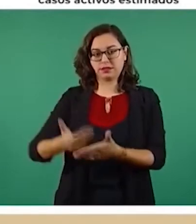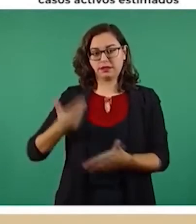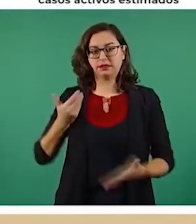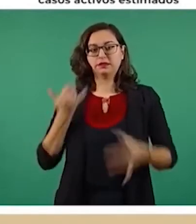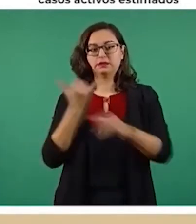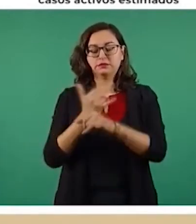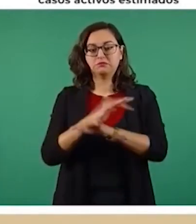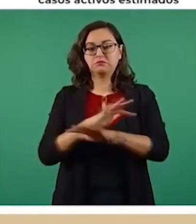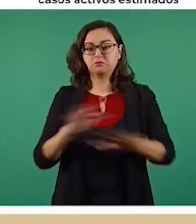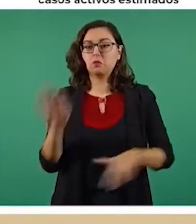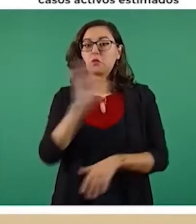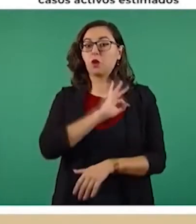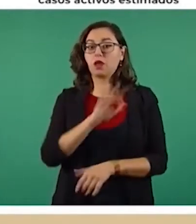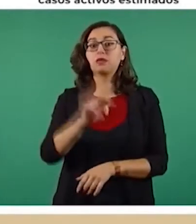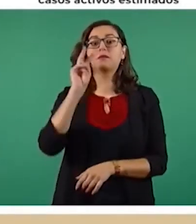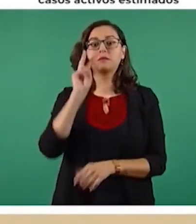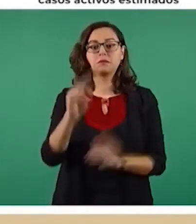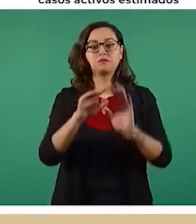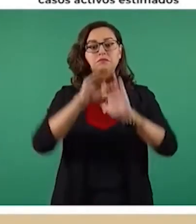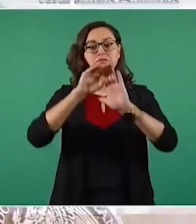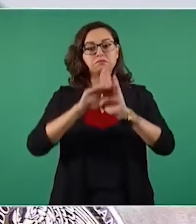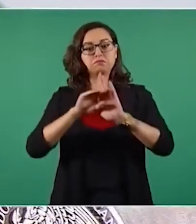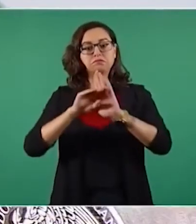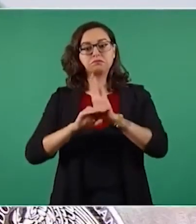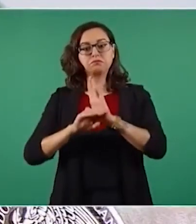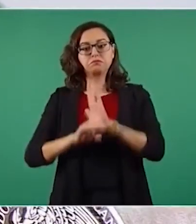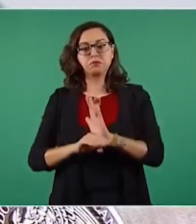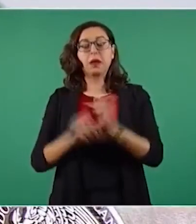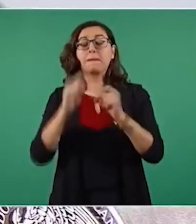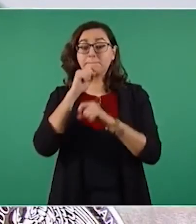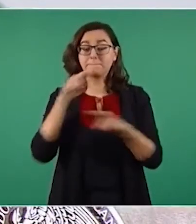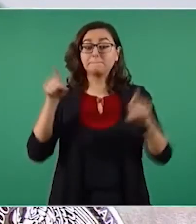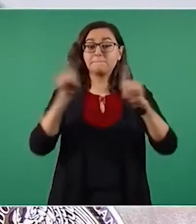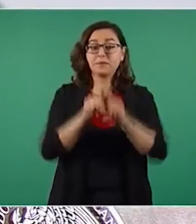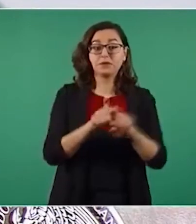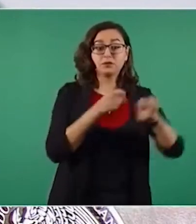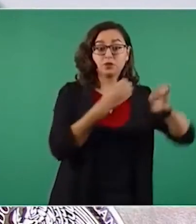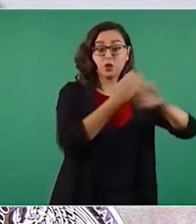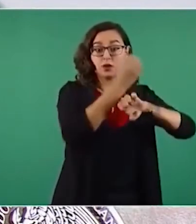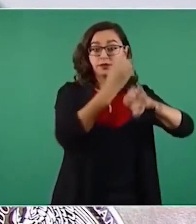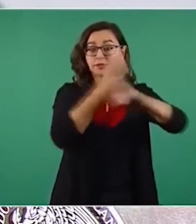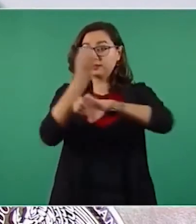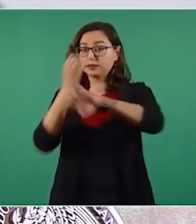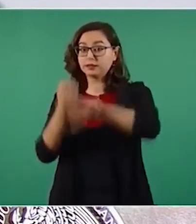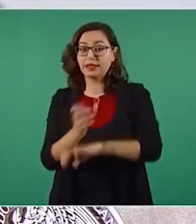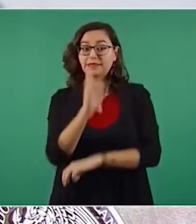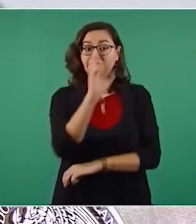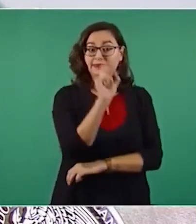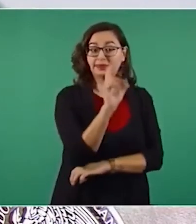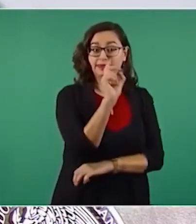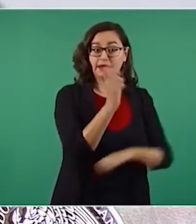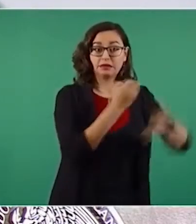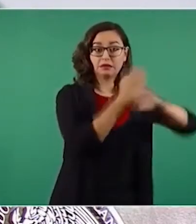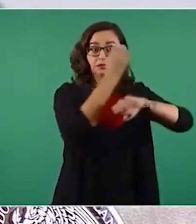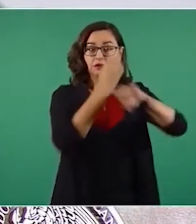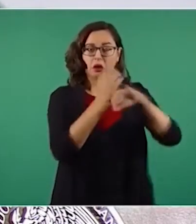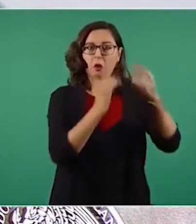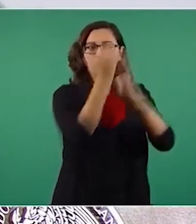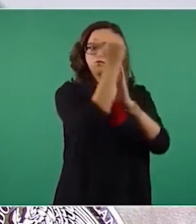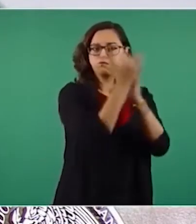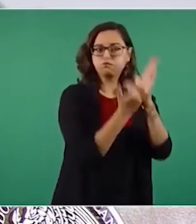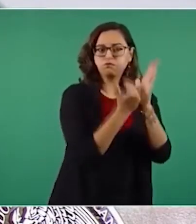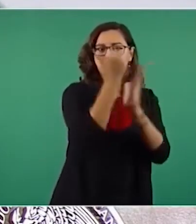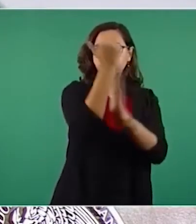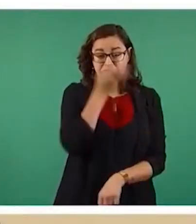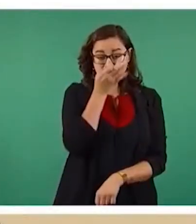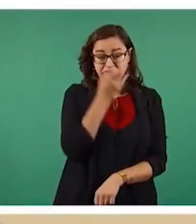reducción, en este momento ya tenemos 30 entidades federativas de las 32 que tienen una curva epidémica en descenso, a